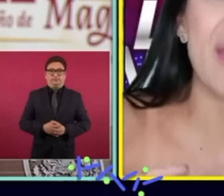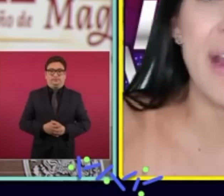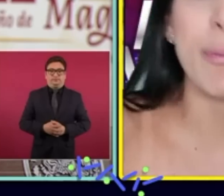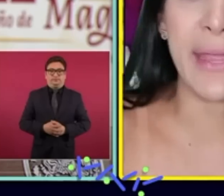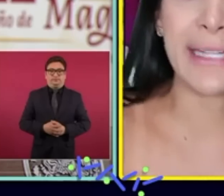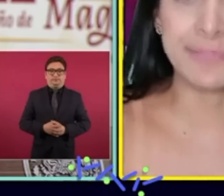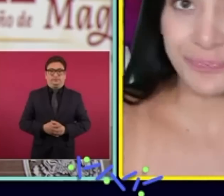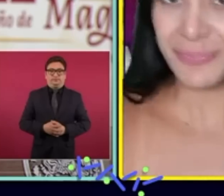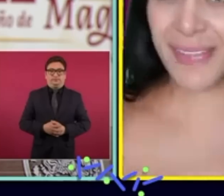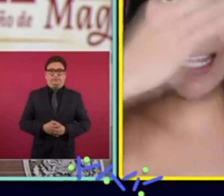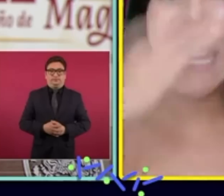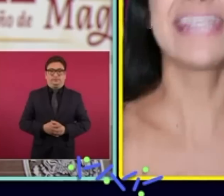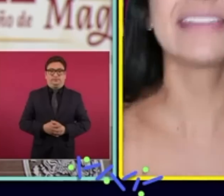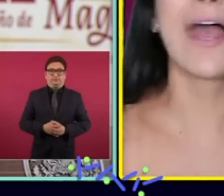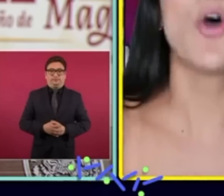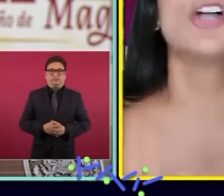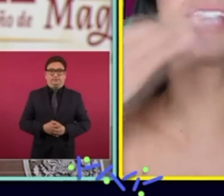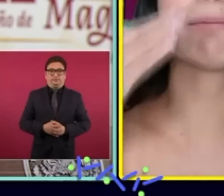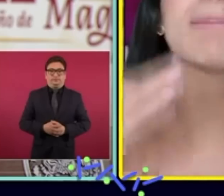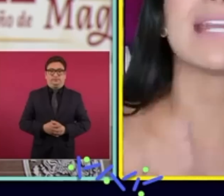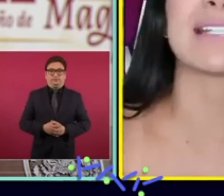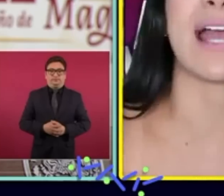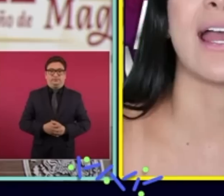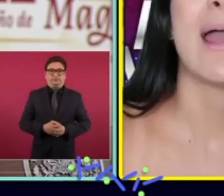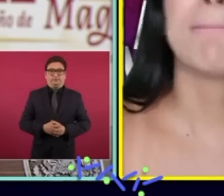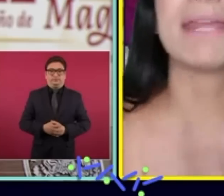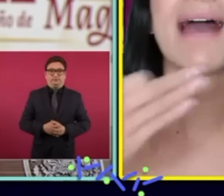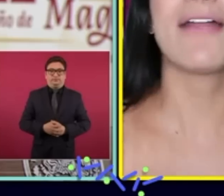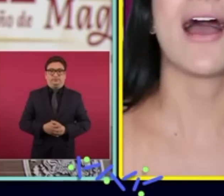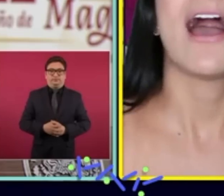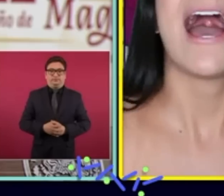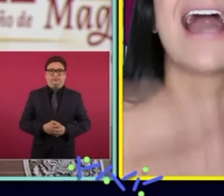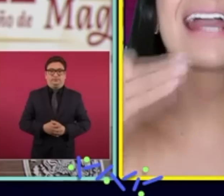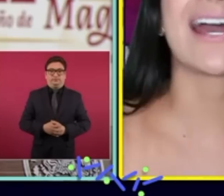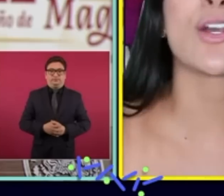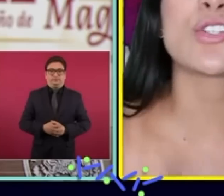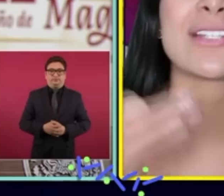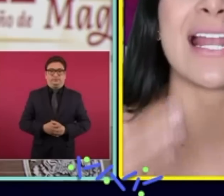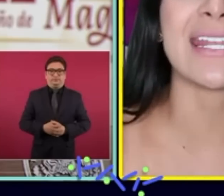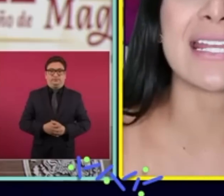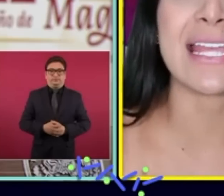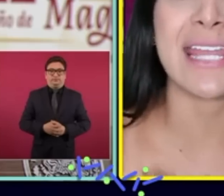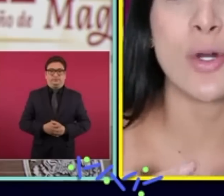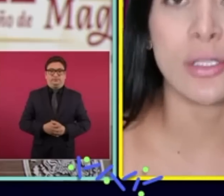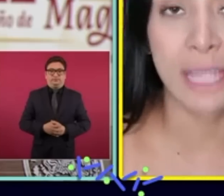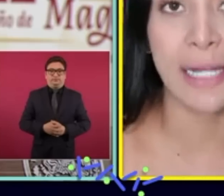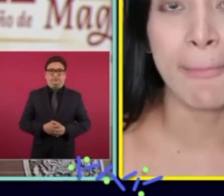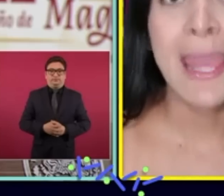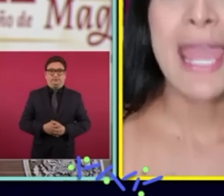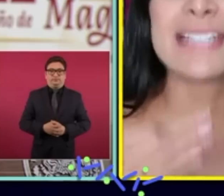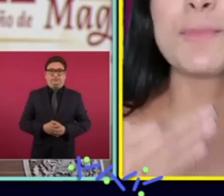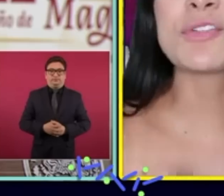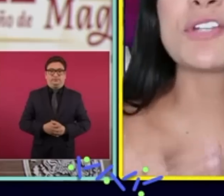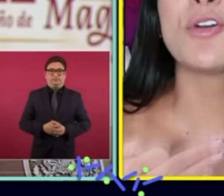mafia del poder. Le quita otra empresa privada a Carlos Salinas de Gortari.